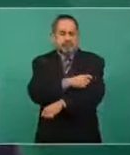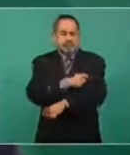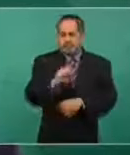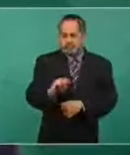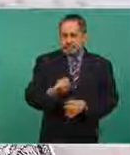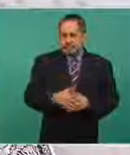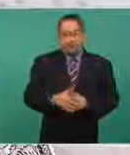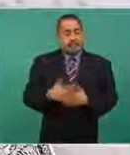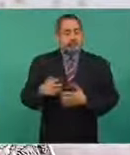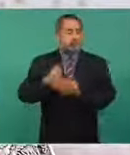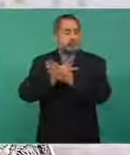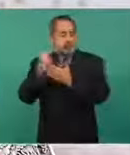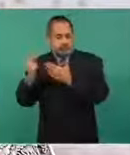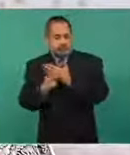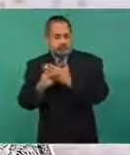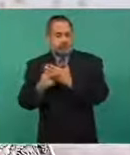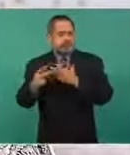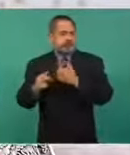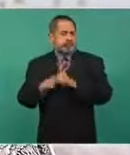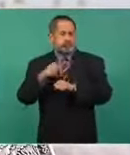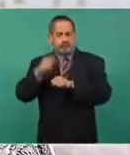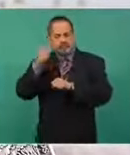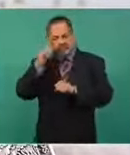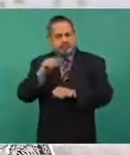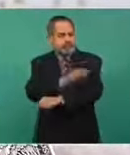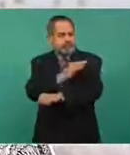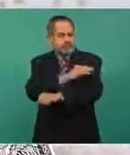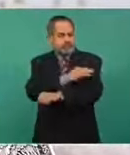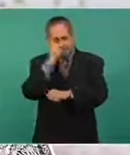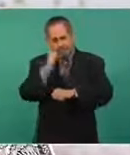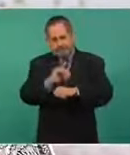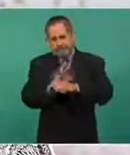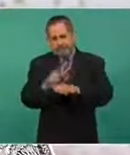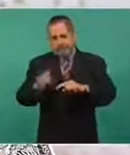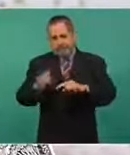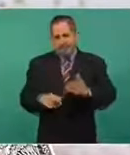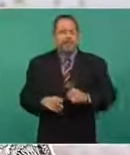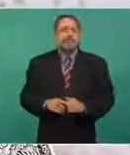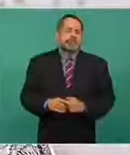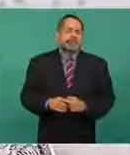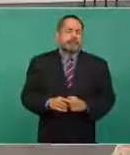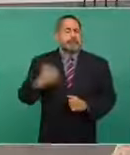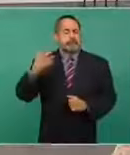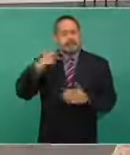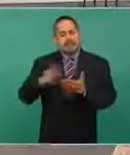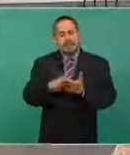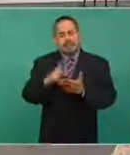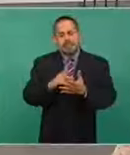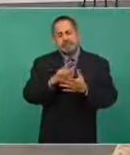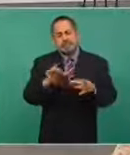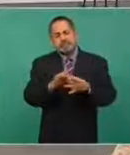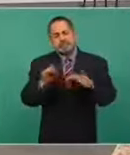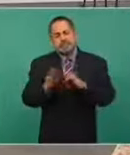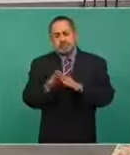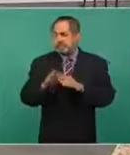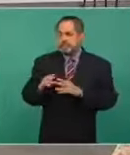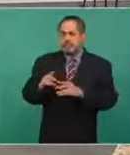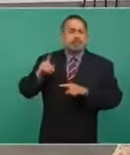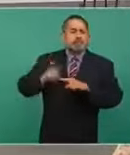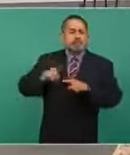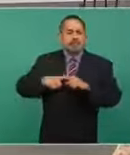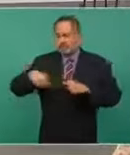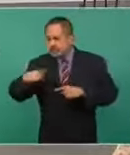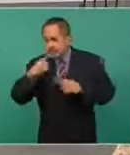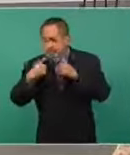del programa, la Política Nacional de Vacunación contra COVID y como hemos indicado en varias ocasiones, los criterios técnicos derivan de